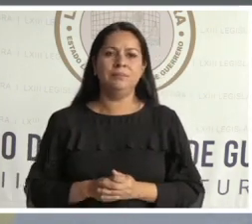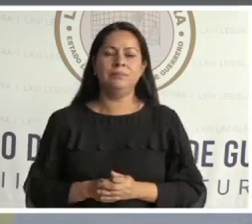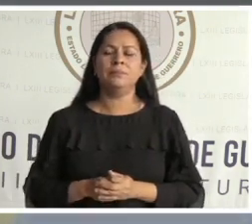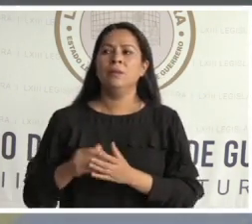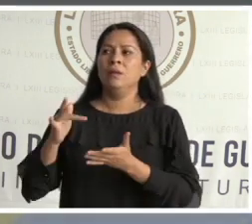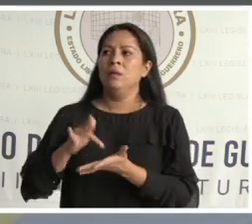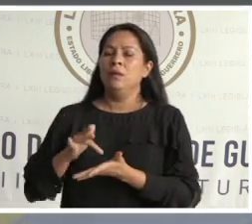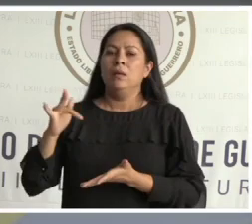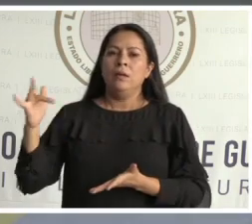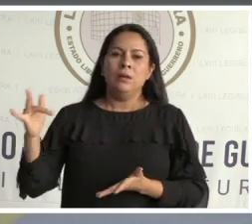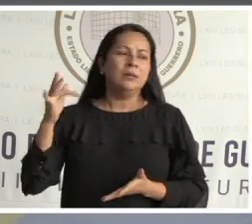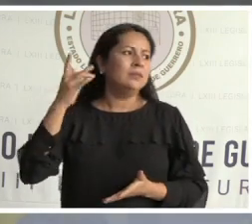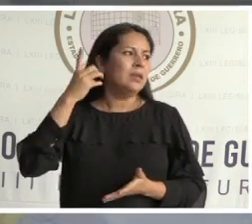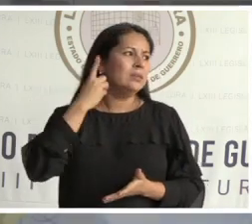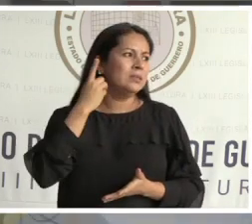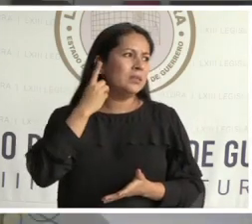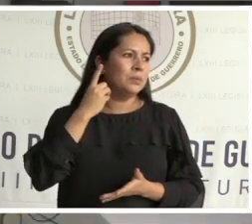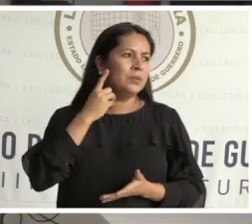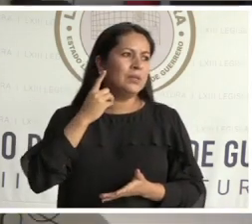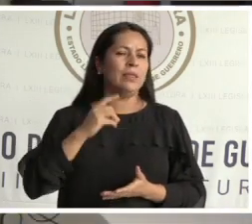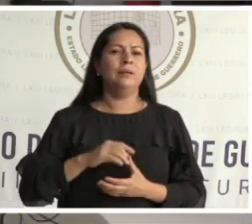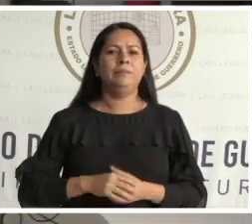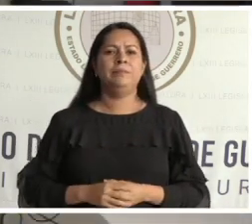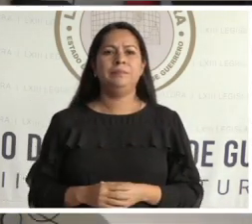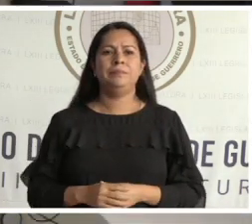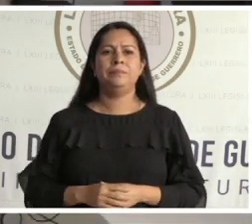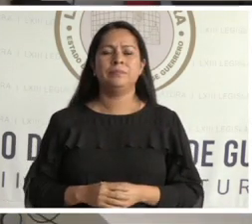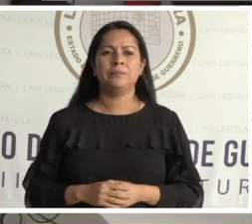Gracias, diputada Claudia Sierra.